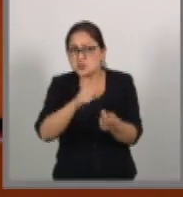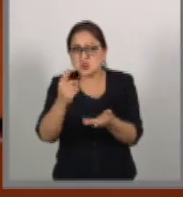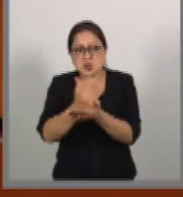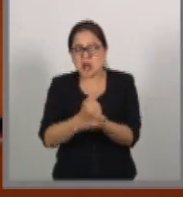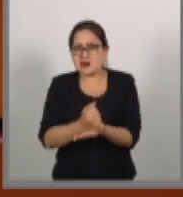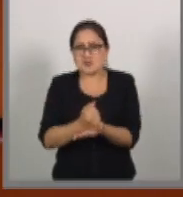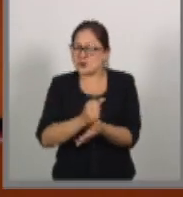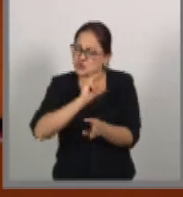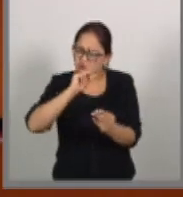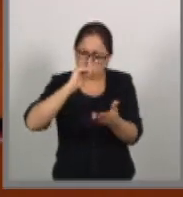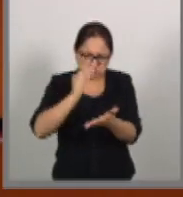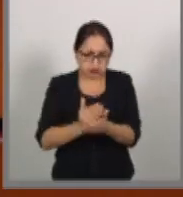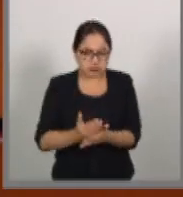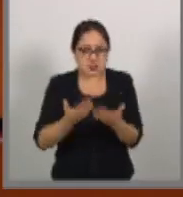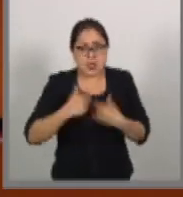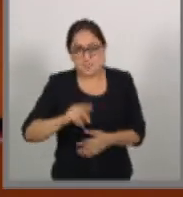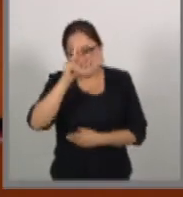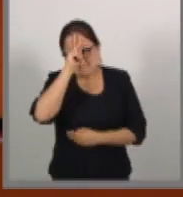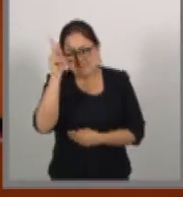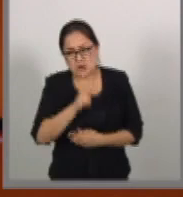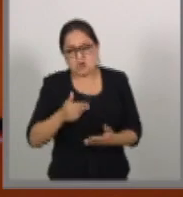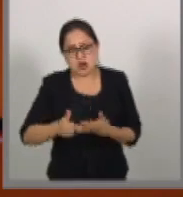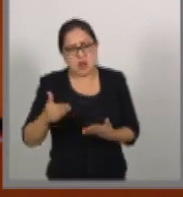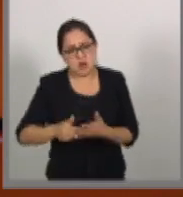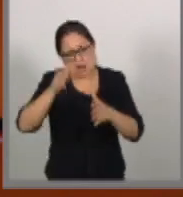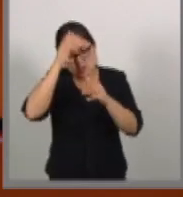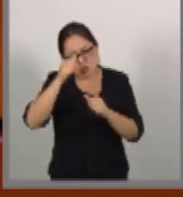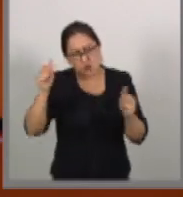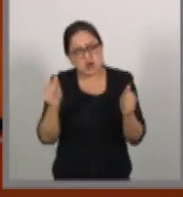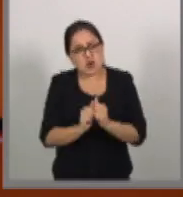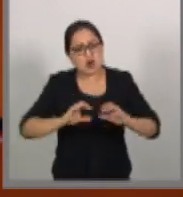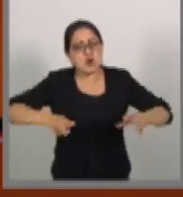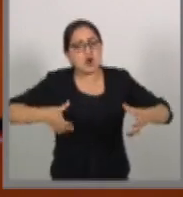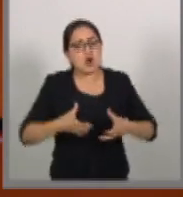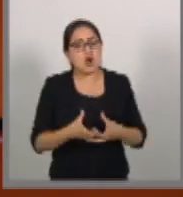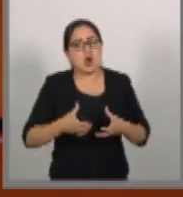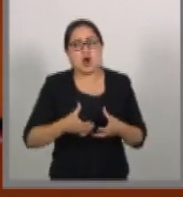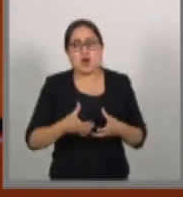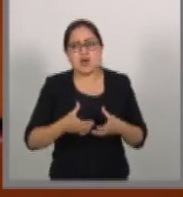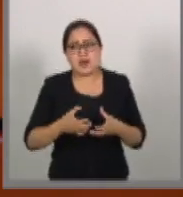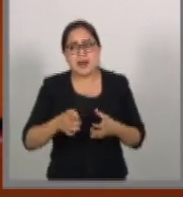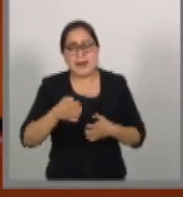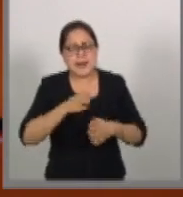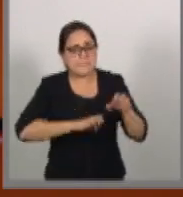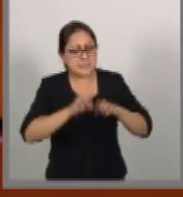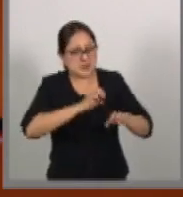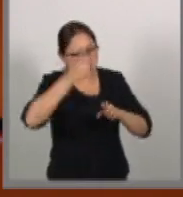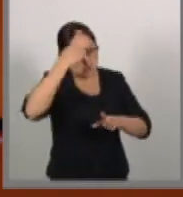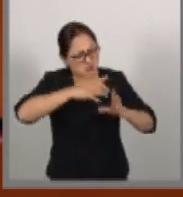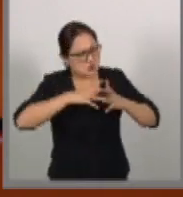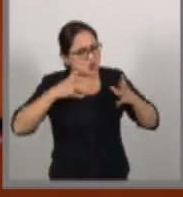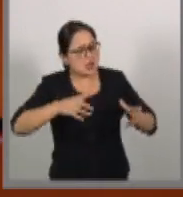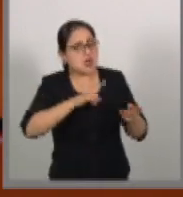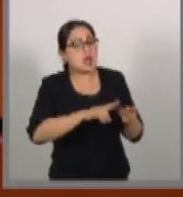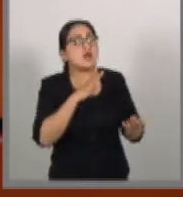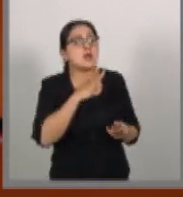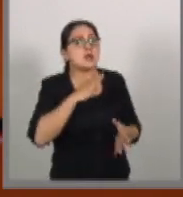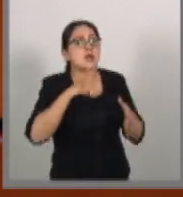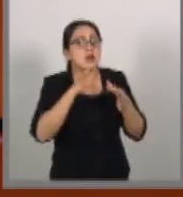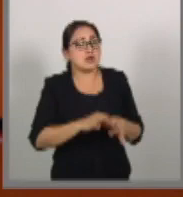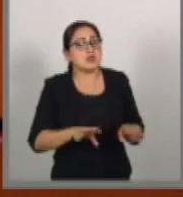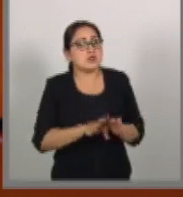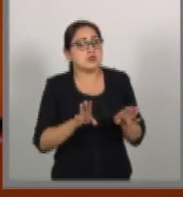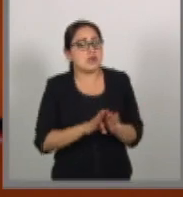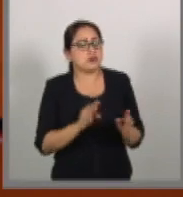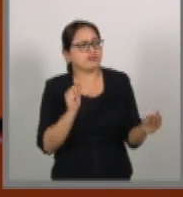Peor aún, es un acuerdo entre los grandes corporativos donde los paneles de controversia van